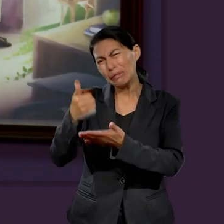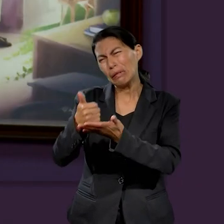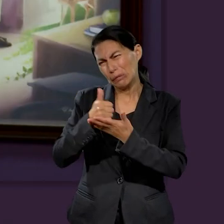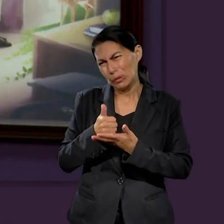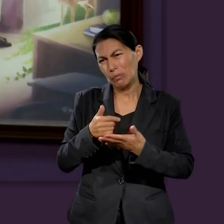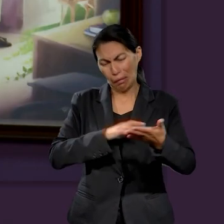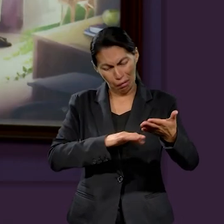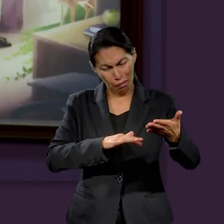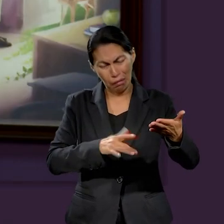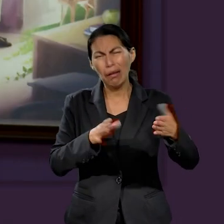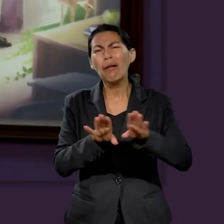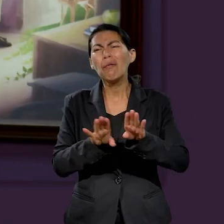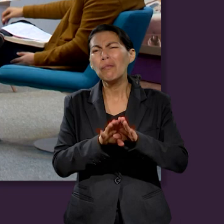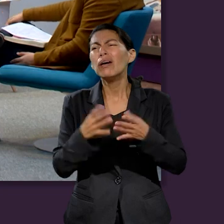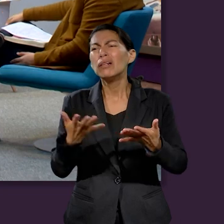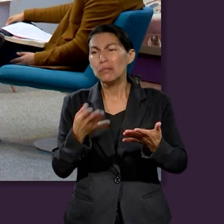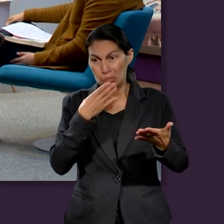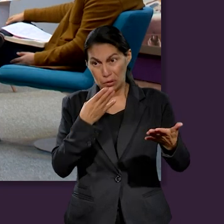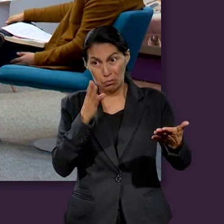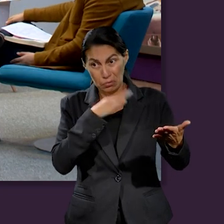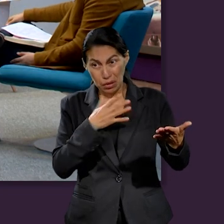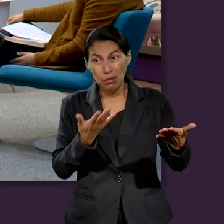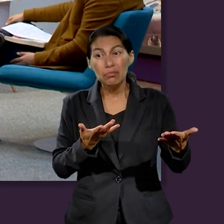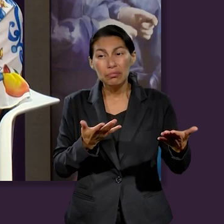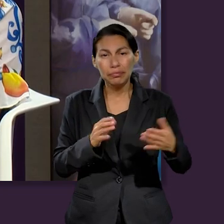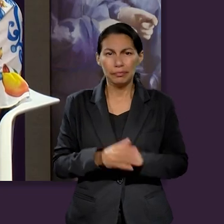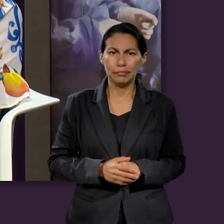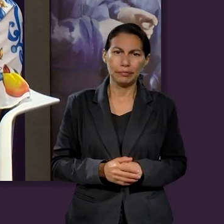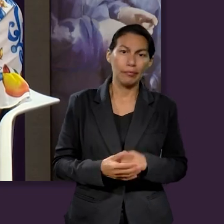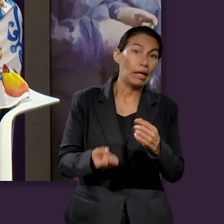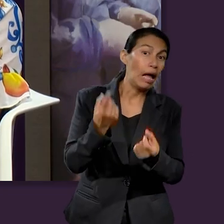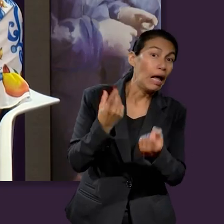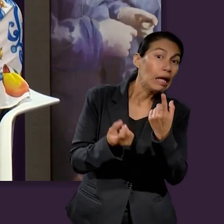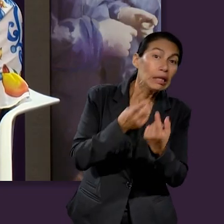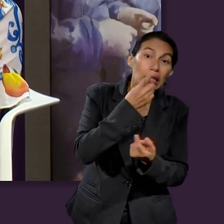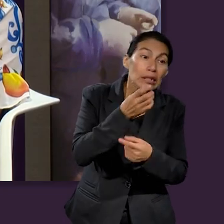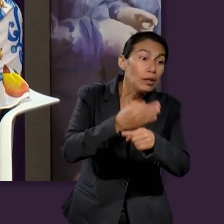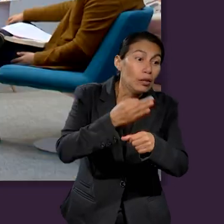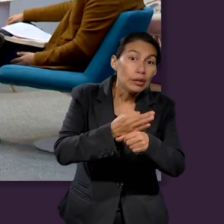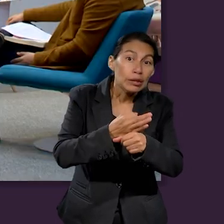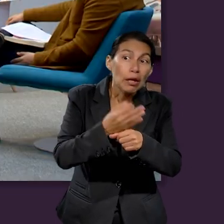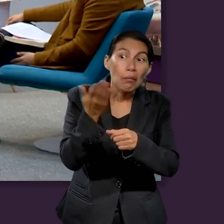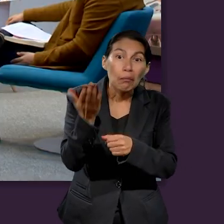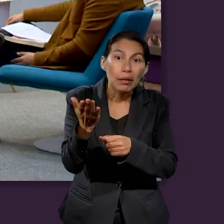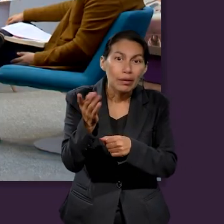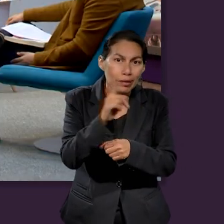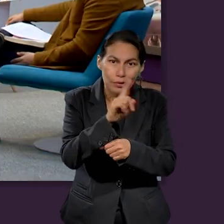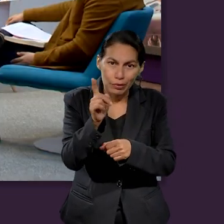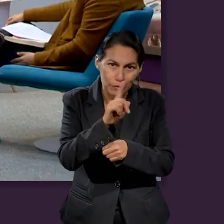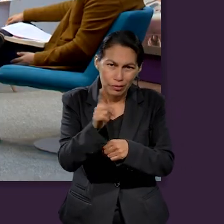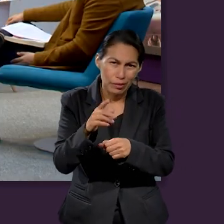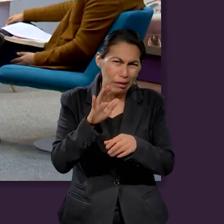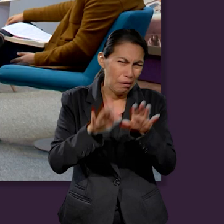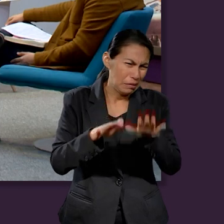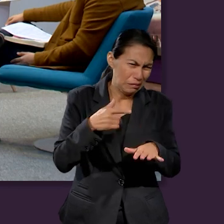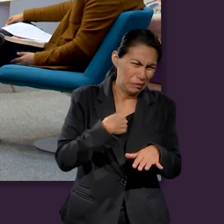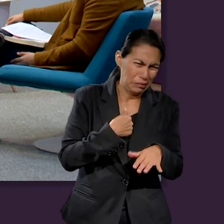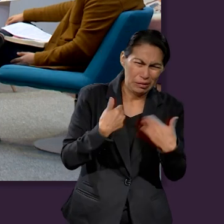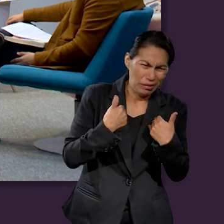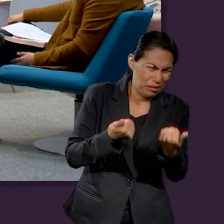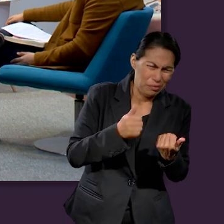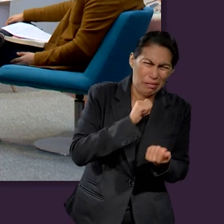pedir consejo de los que saben de cómo funciona la banca, hay gente que si se ahorita no te conviene pedir por la tasa de interés que a veces uno como